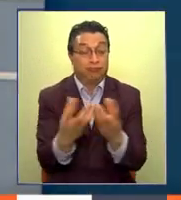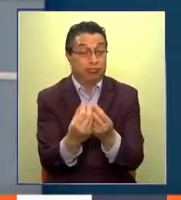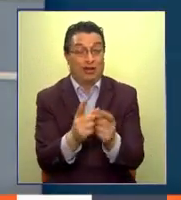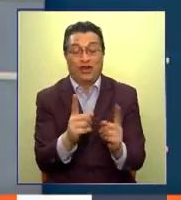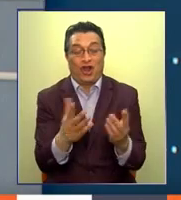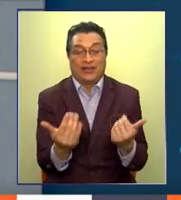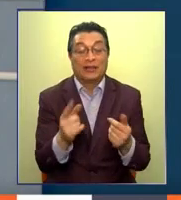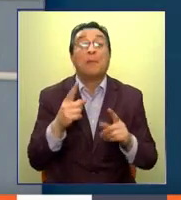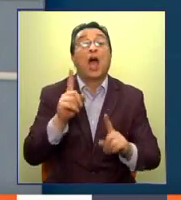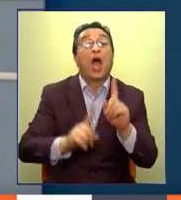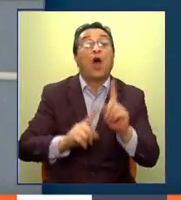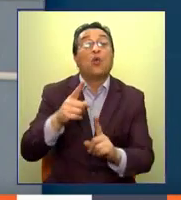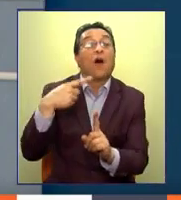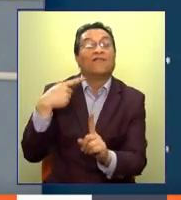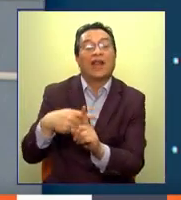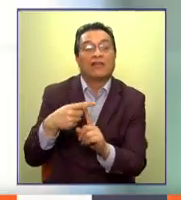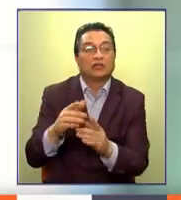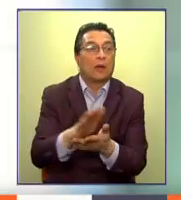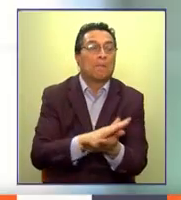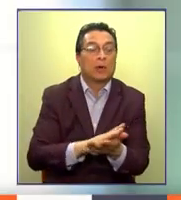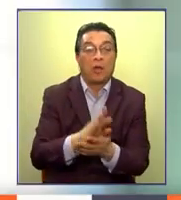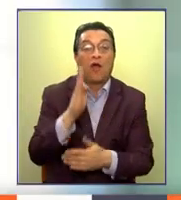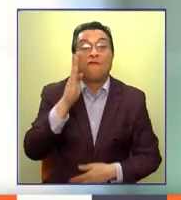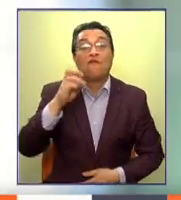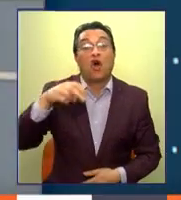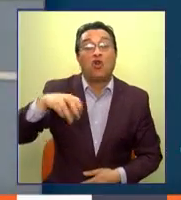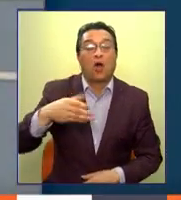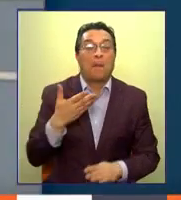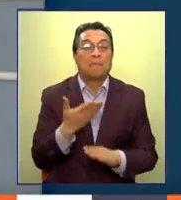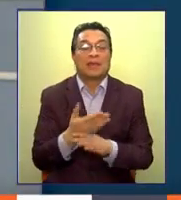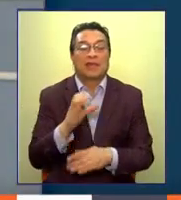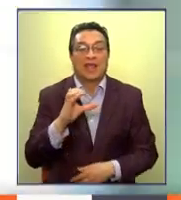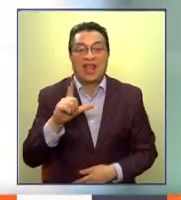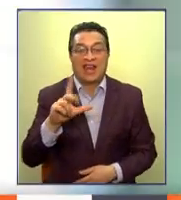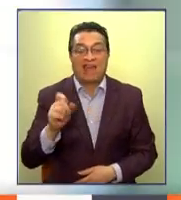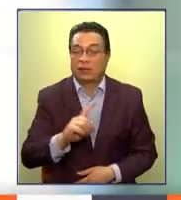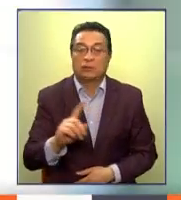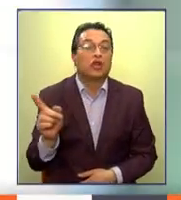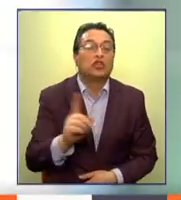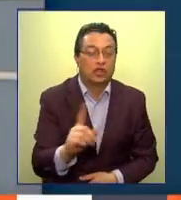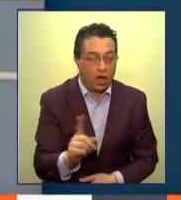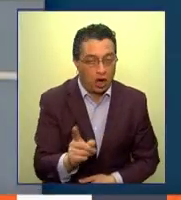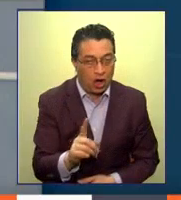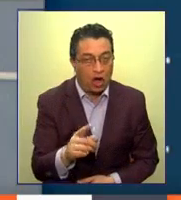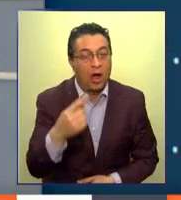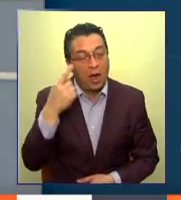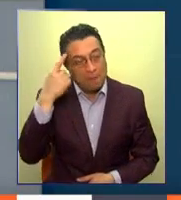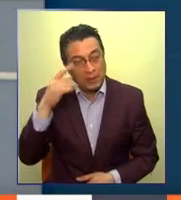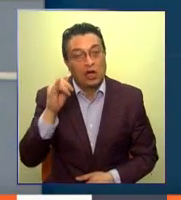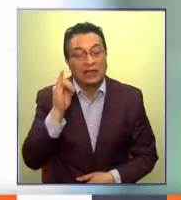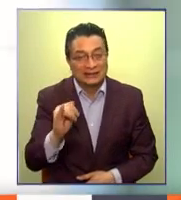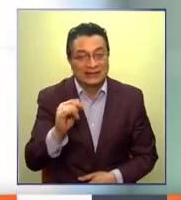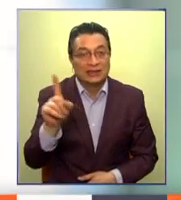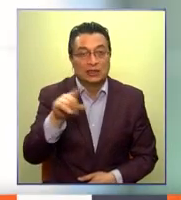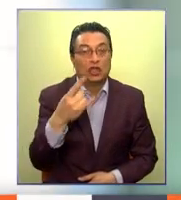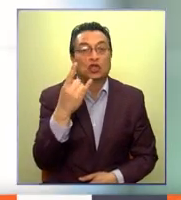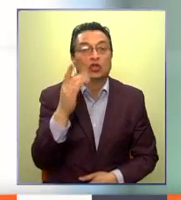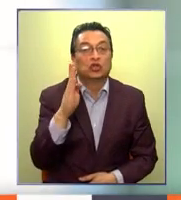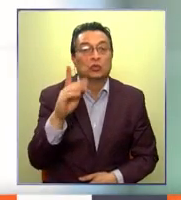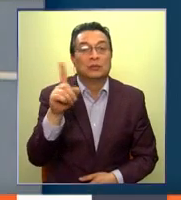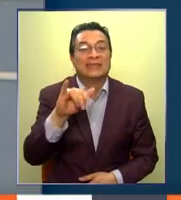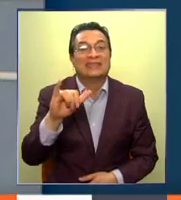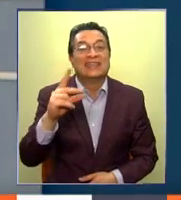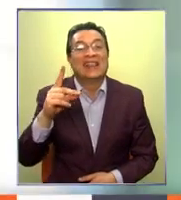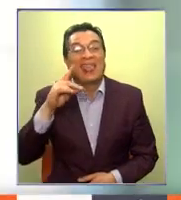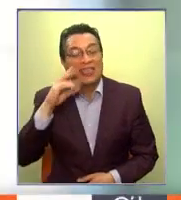beneficios del, decía una señora ahí, para el bono me piden la clave única, eso no es así. No es para Pero sí para el subsidio de arriendo. Exactamente. ¿Eso